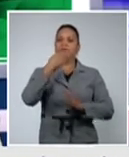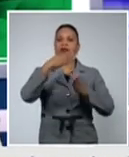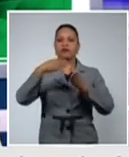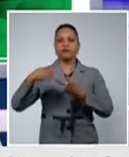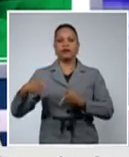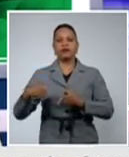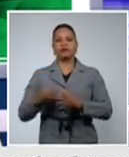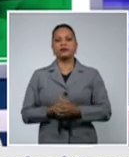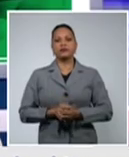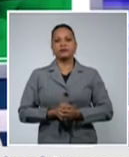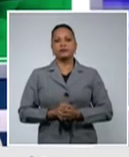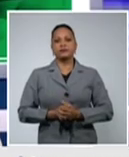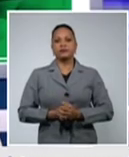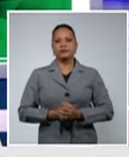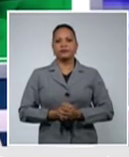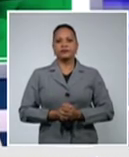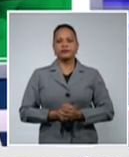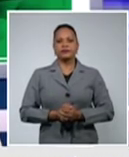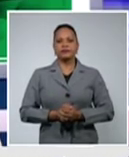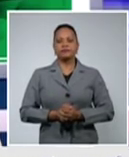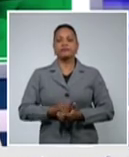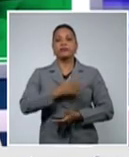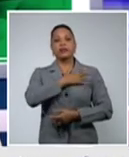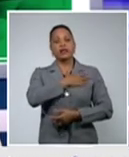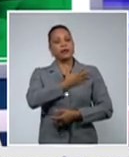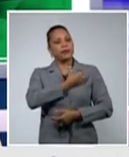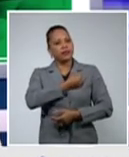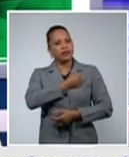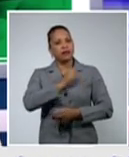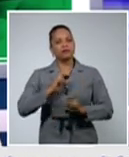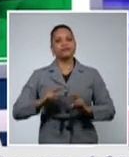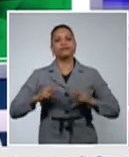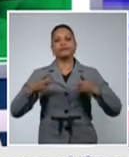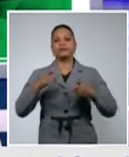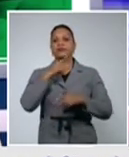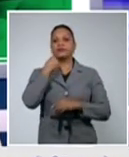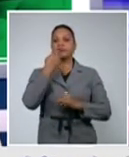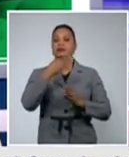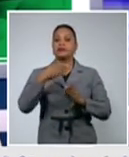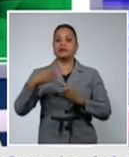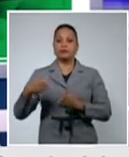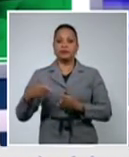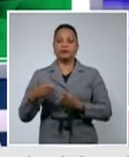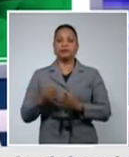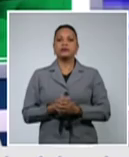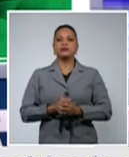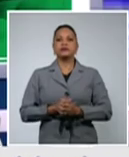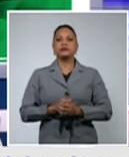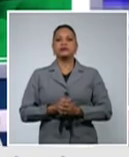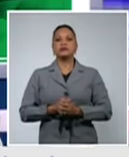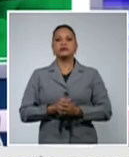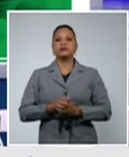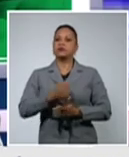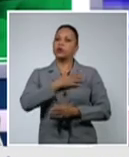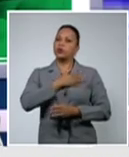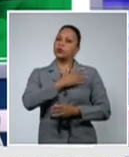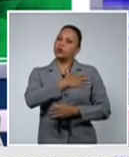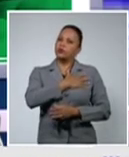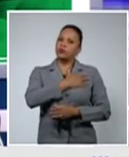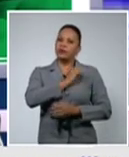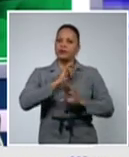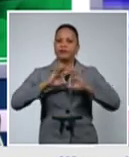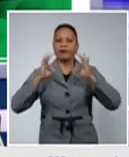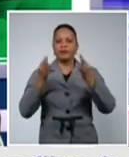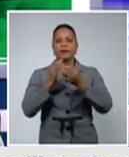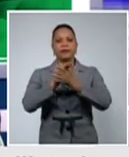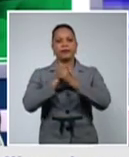fallece. Lamentamos nuevamente este fallecimiento, y damos las condolencias a sus familiares y amistades.